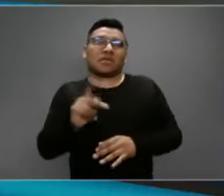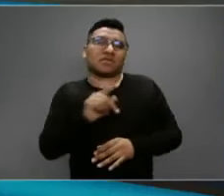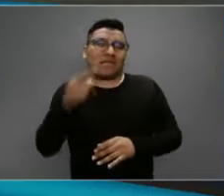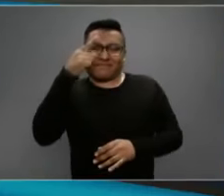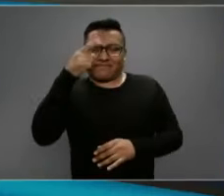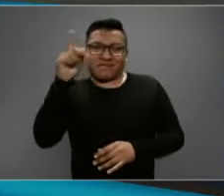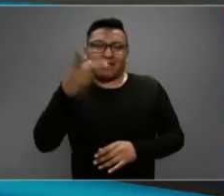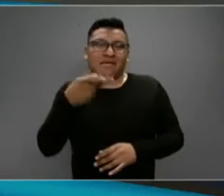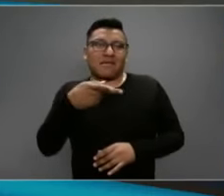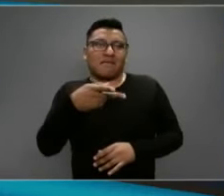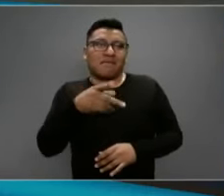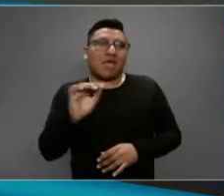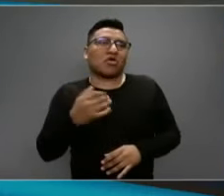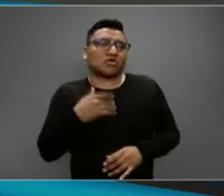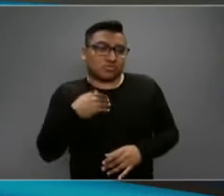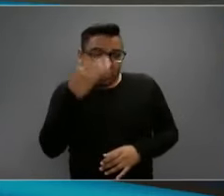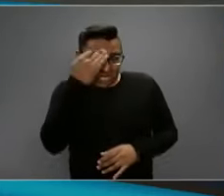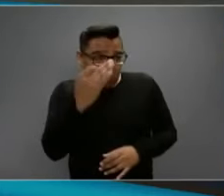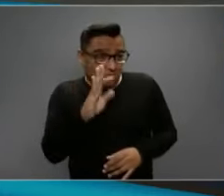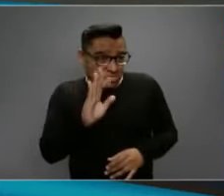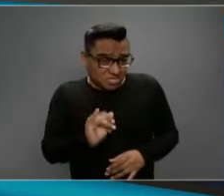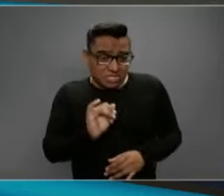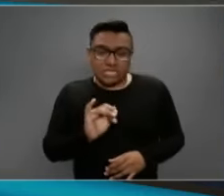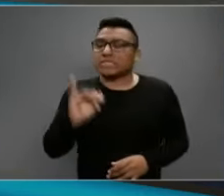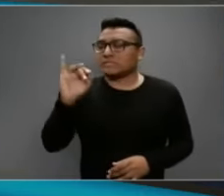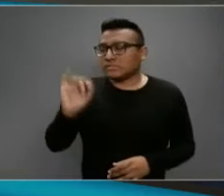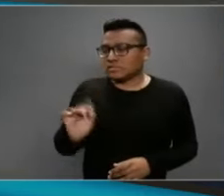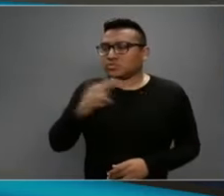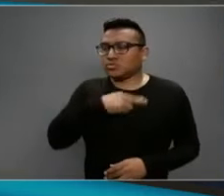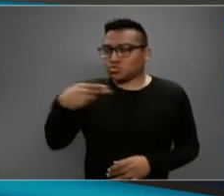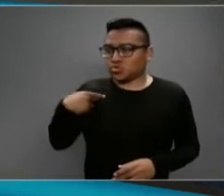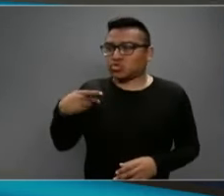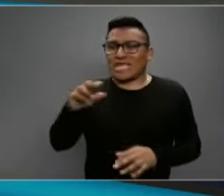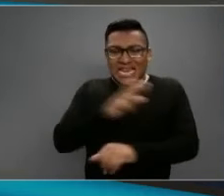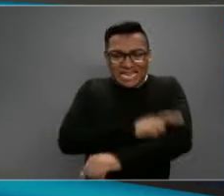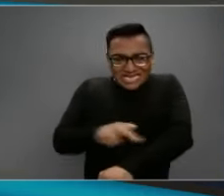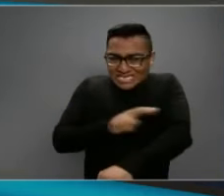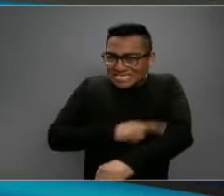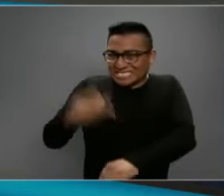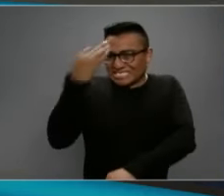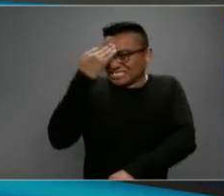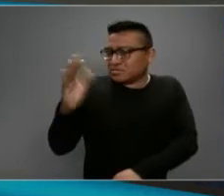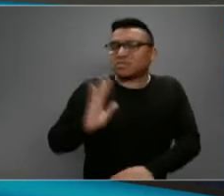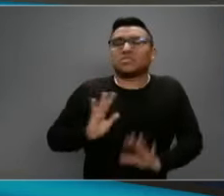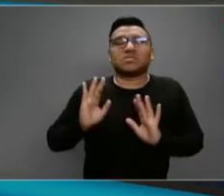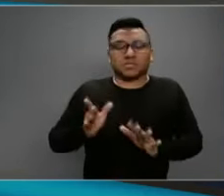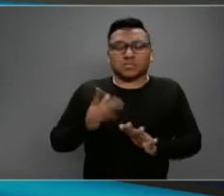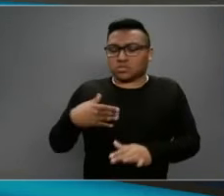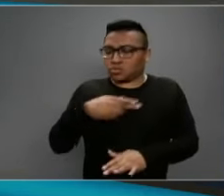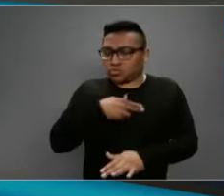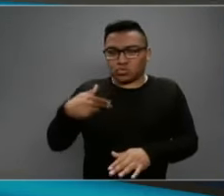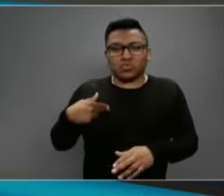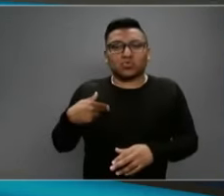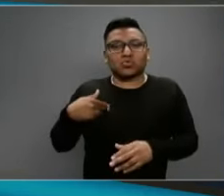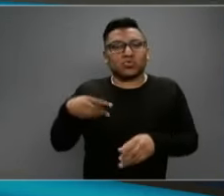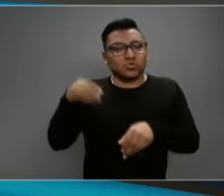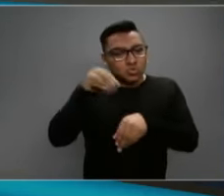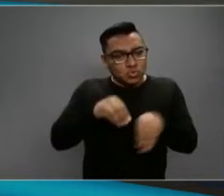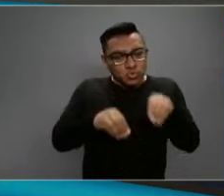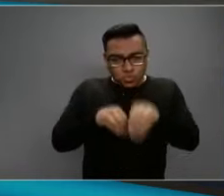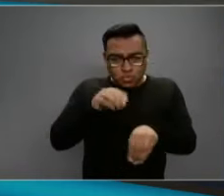Nosotros consideramos que estamos a tiempo. Estamos en el momento ideal en el que acabamos de iniciar